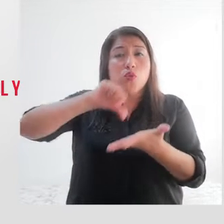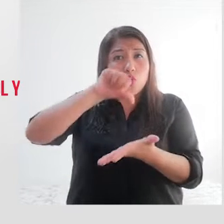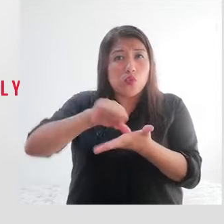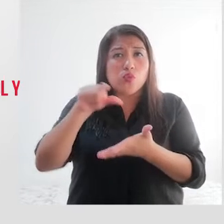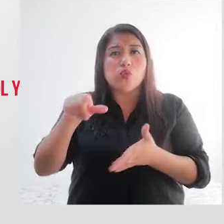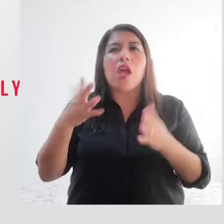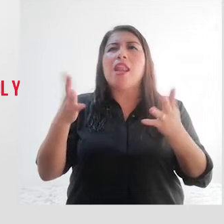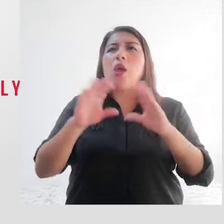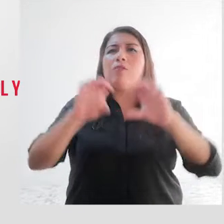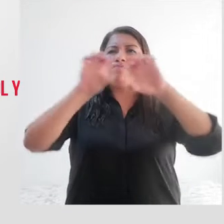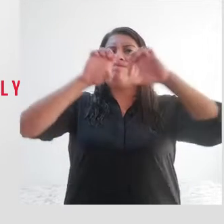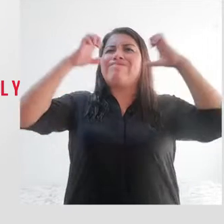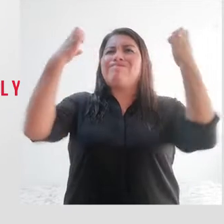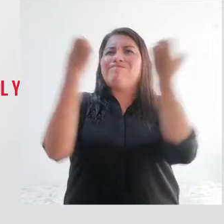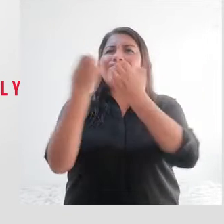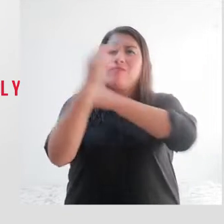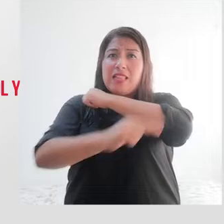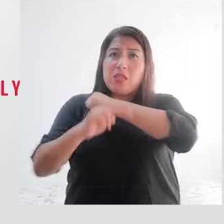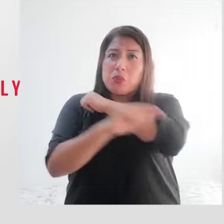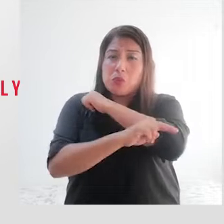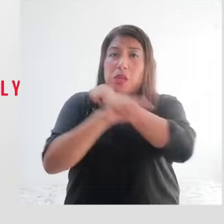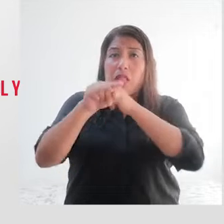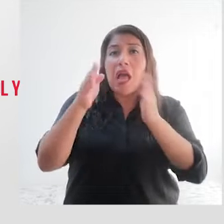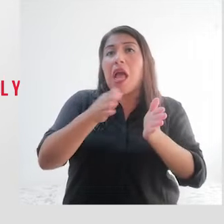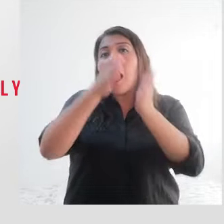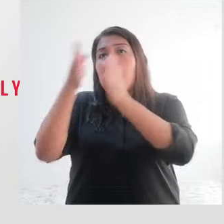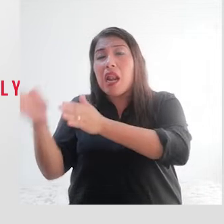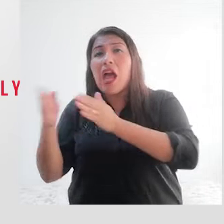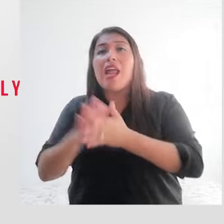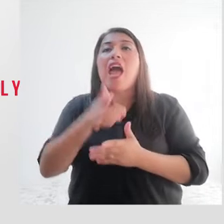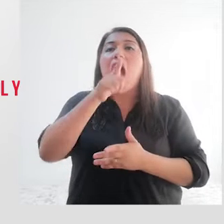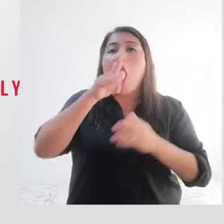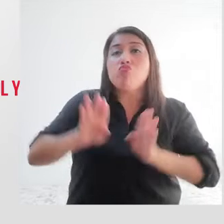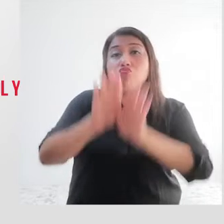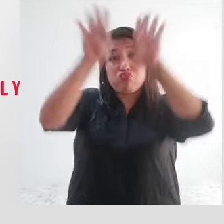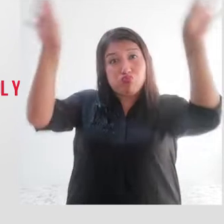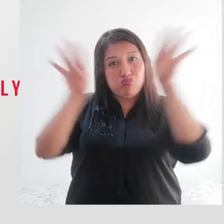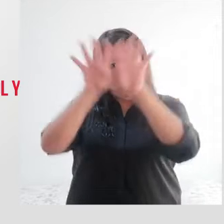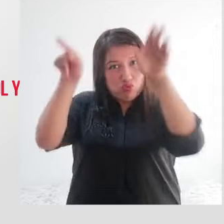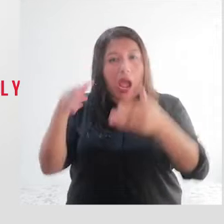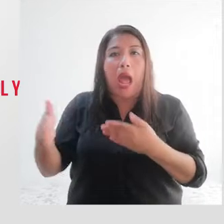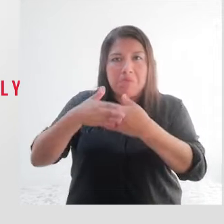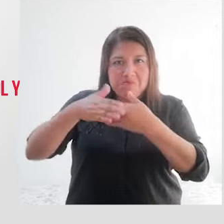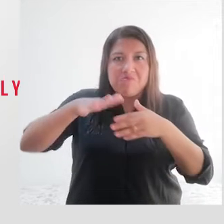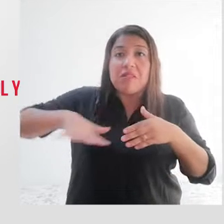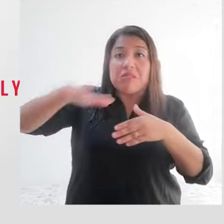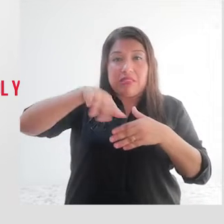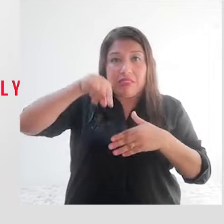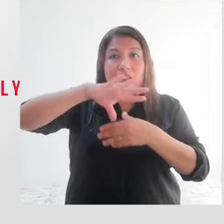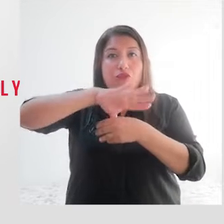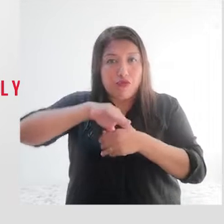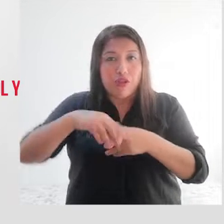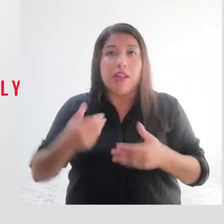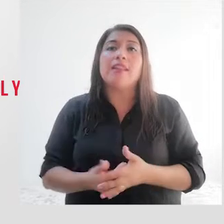al costado del Estadio Nacional, esto al costado también del Circuito Mágico del Agua. Dicha feria es